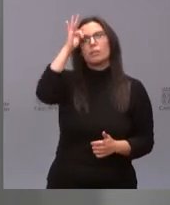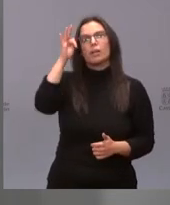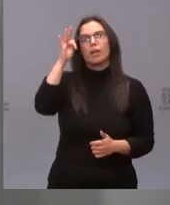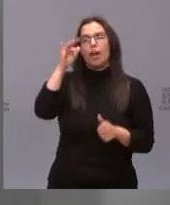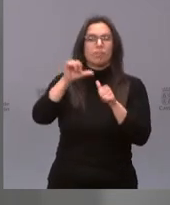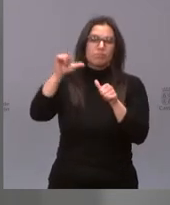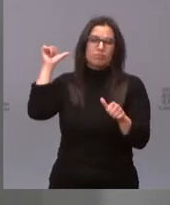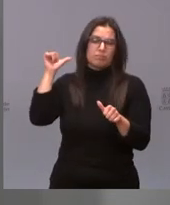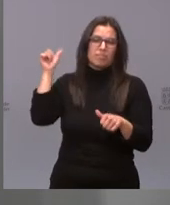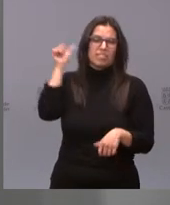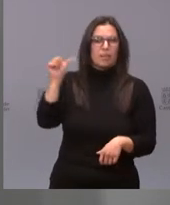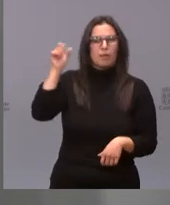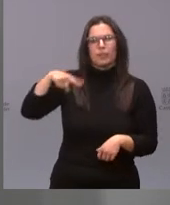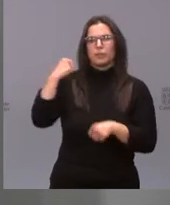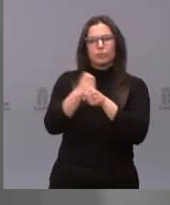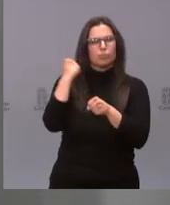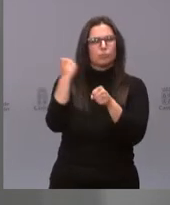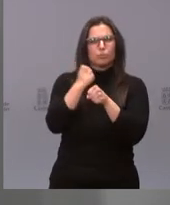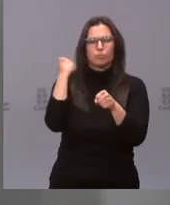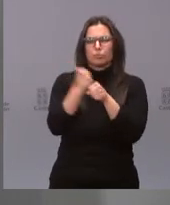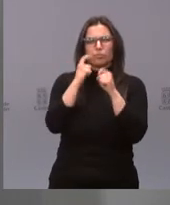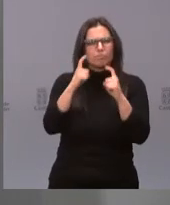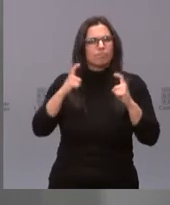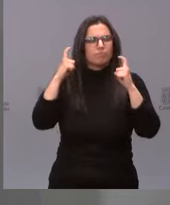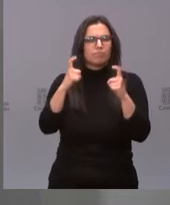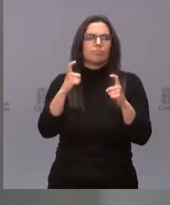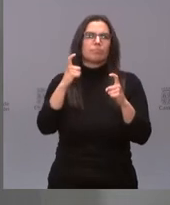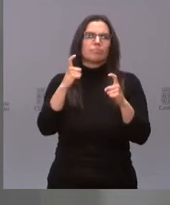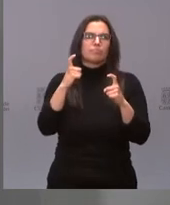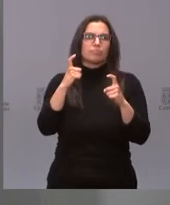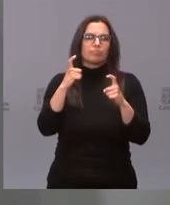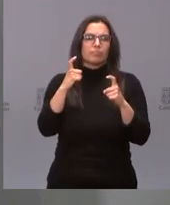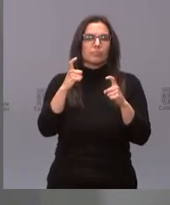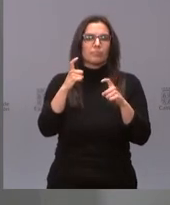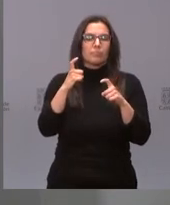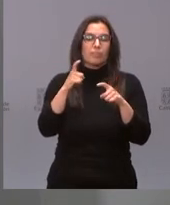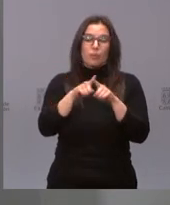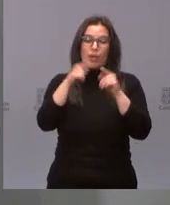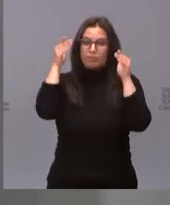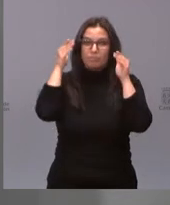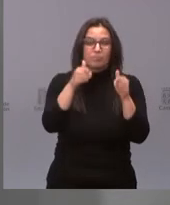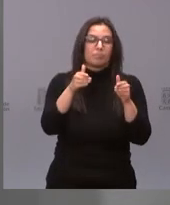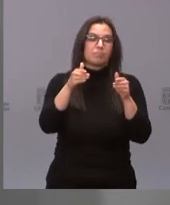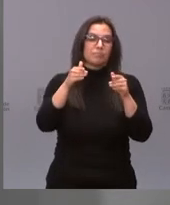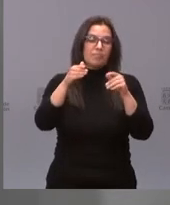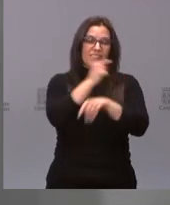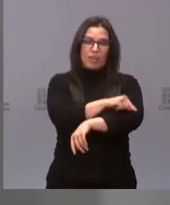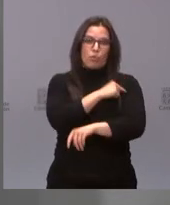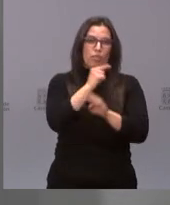durante todas estas semanas están trabajando de manera muy intensa en nuestra gran esperanza que es la campaña de vacunación.